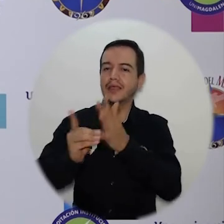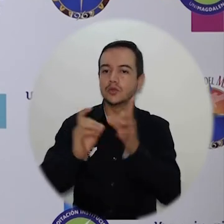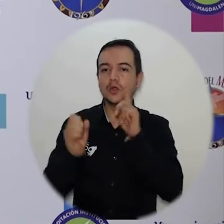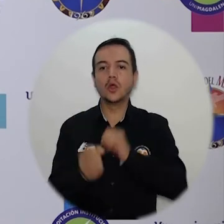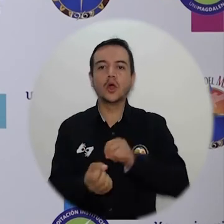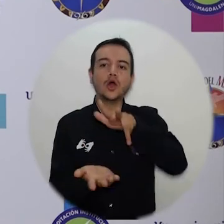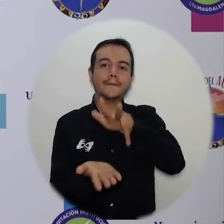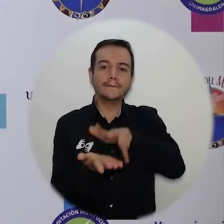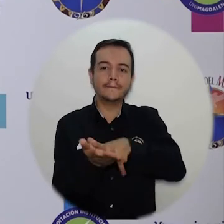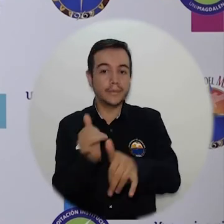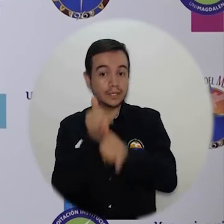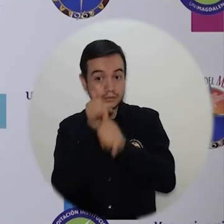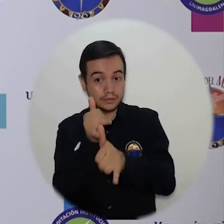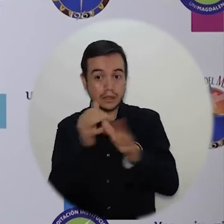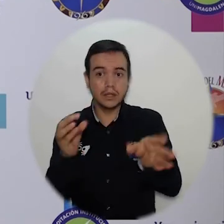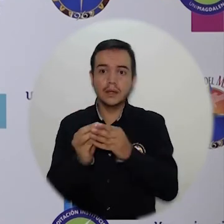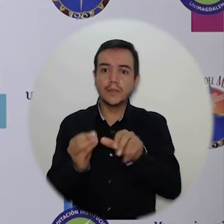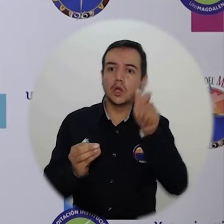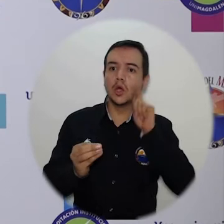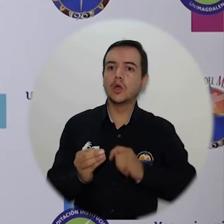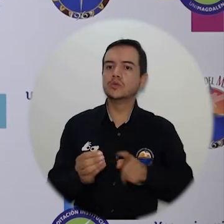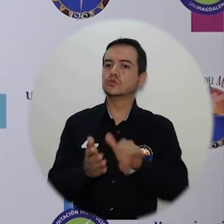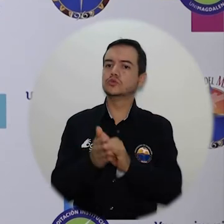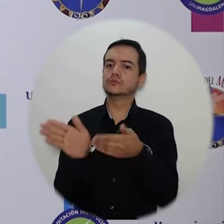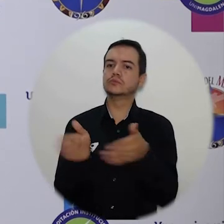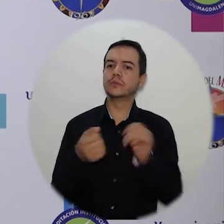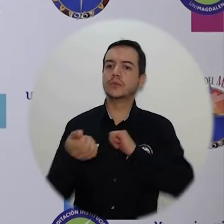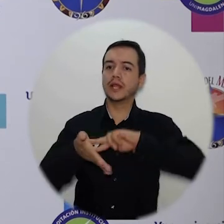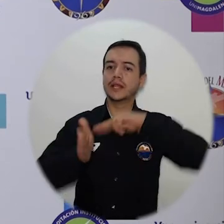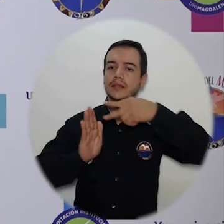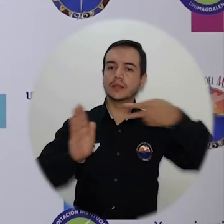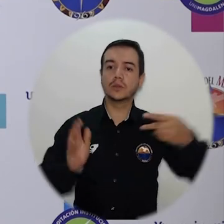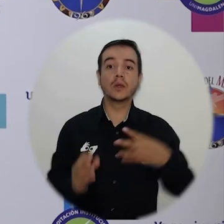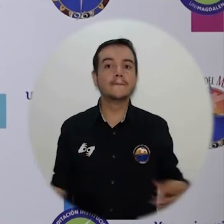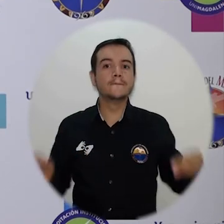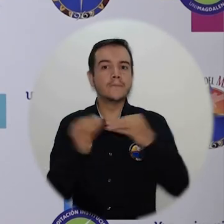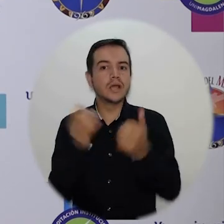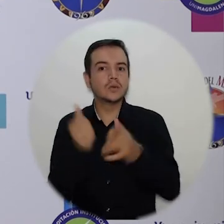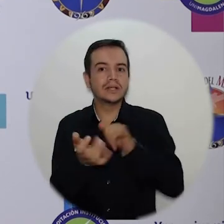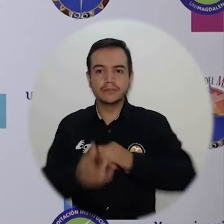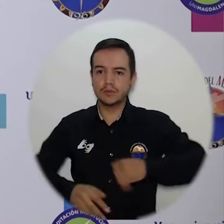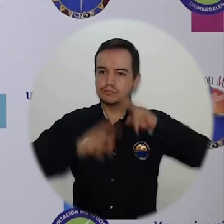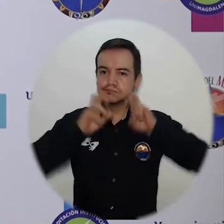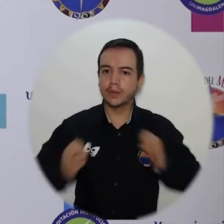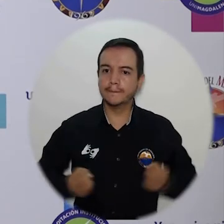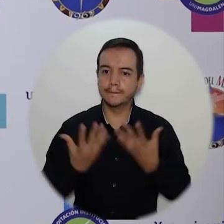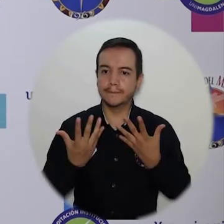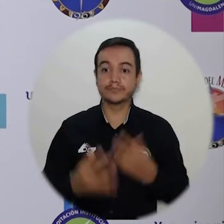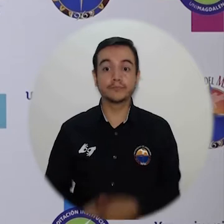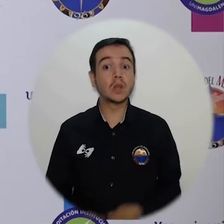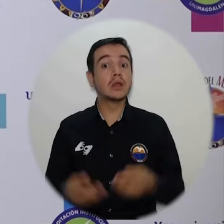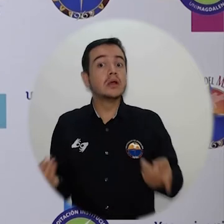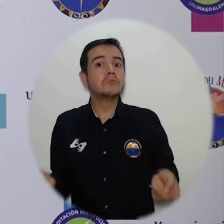los nuevos programas tecnológicos o las posibilidades que estamos explorando de ingeniería biomédica para potencializar esa